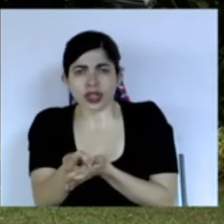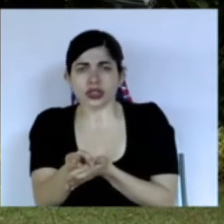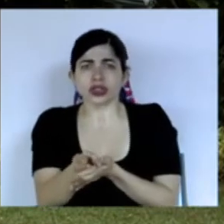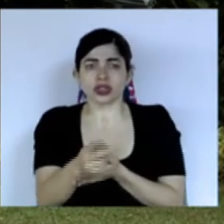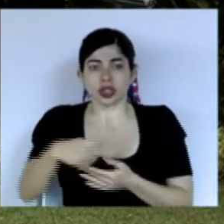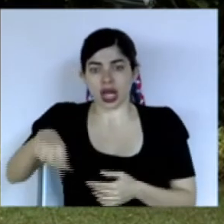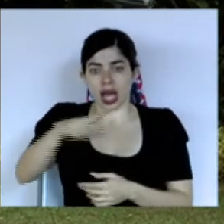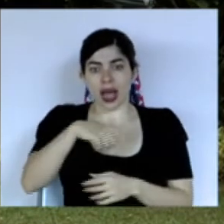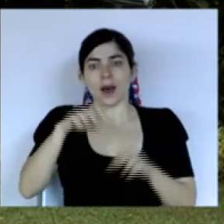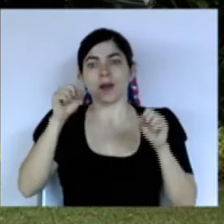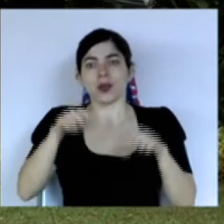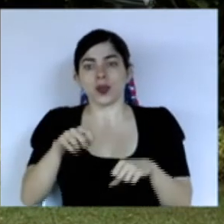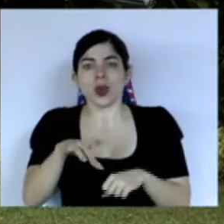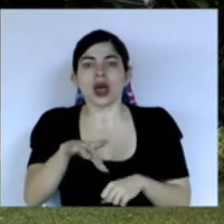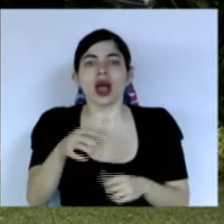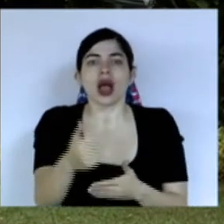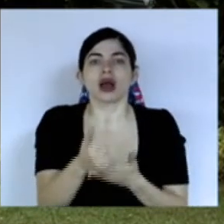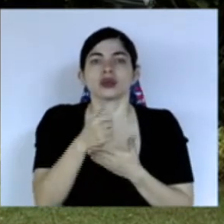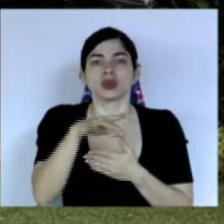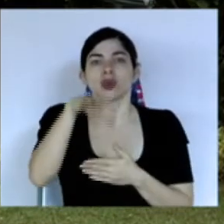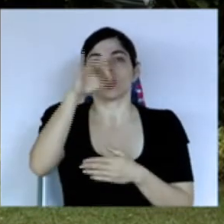podemos encontrar los caminos